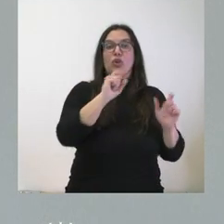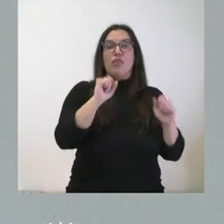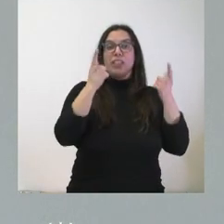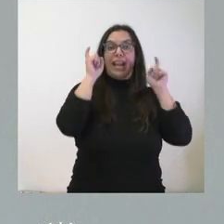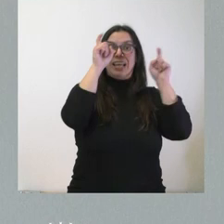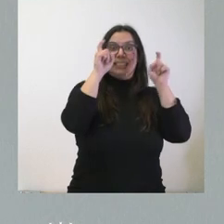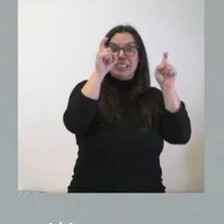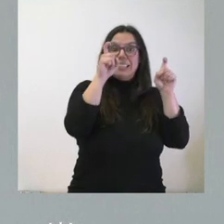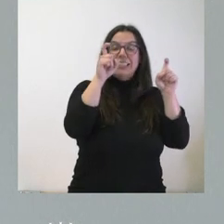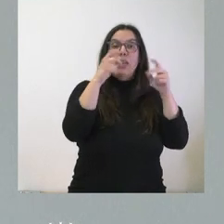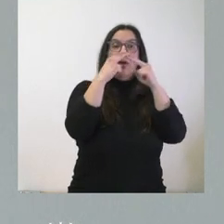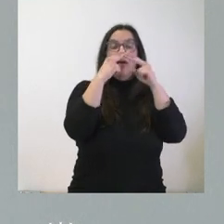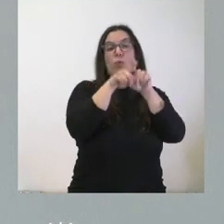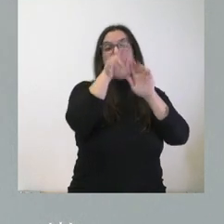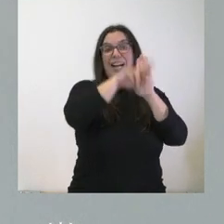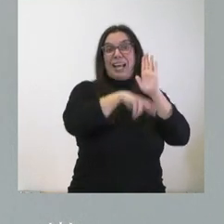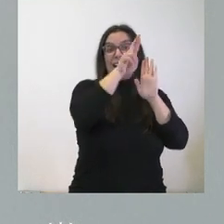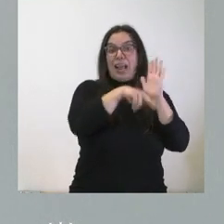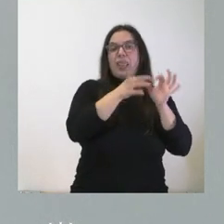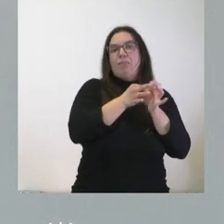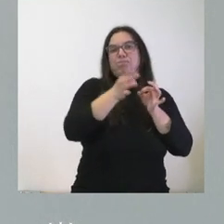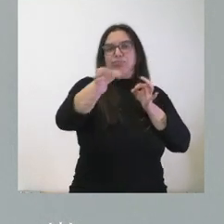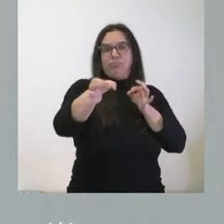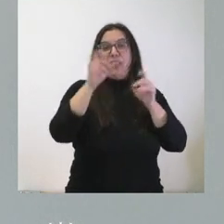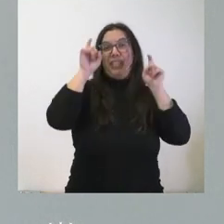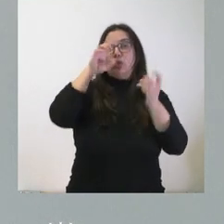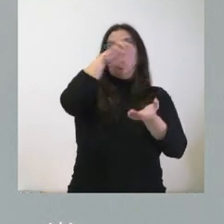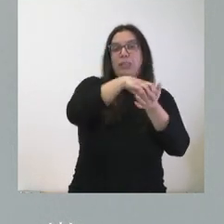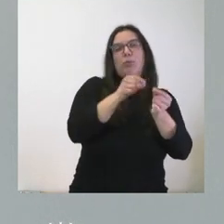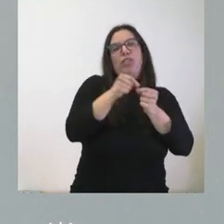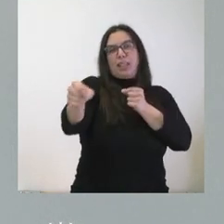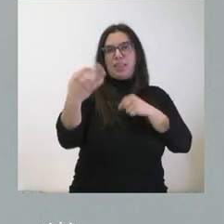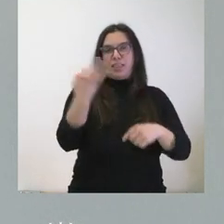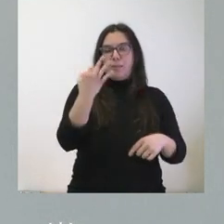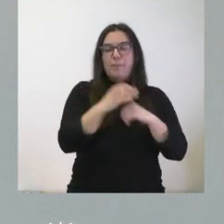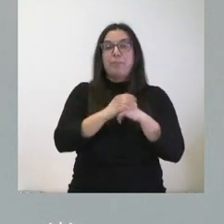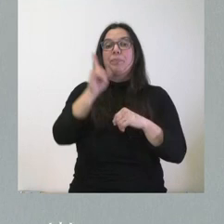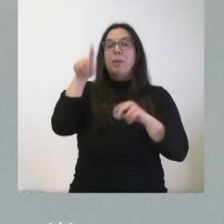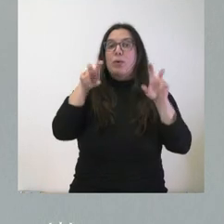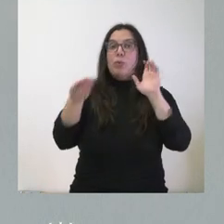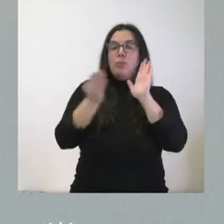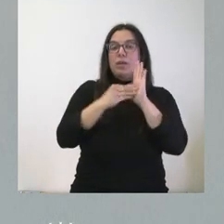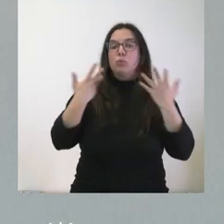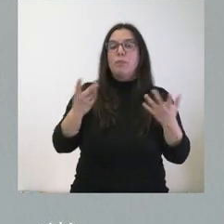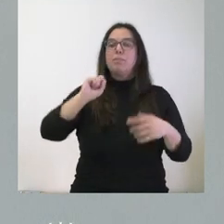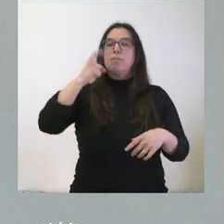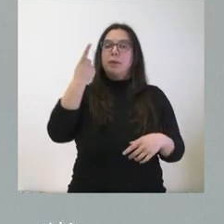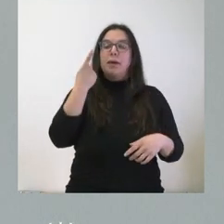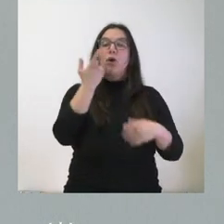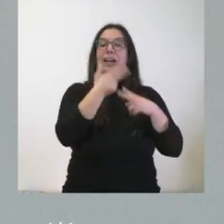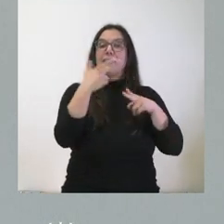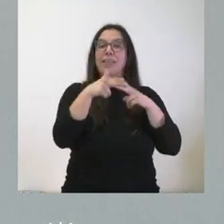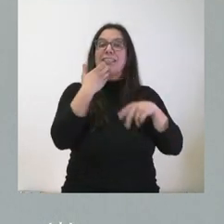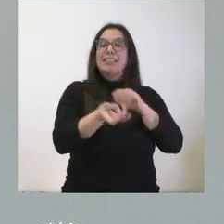enseñanza arreglada. En definitiva, a centros educativos. Una segunda novedad es que se somete a autorización previa a cualquier actividad que